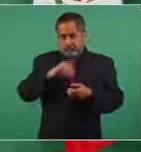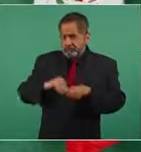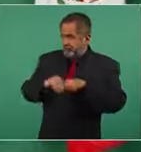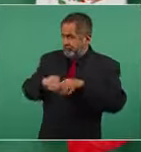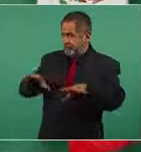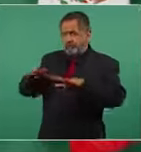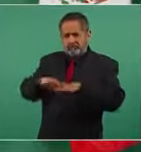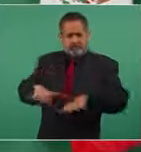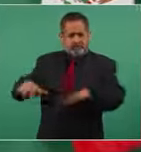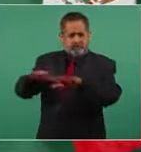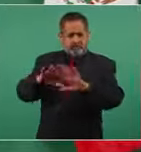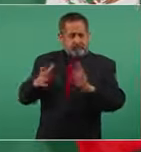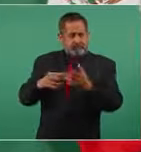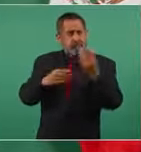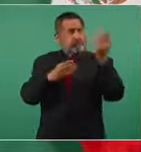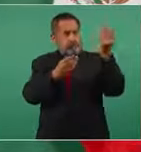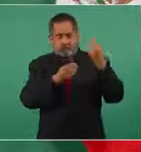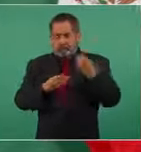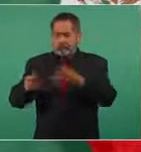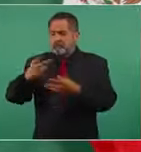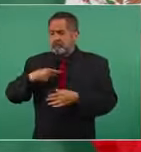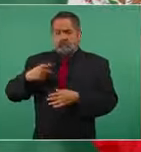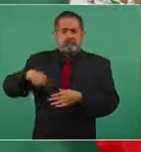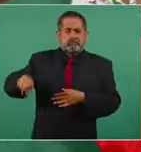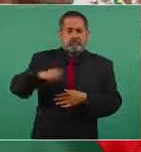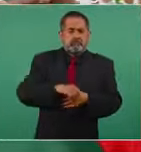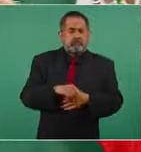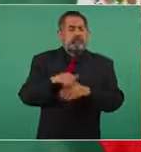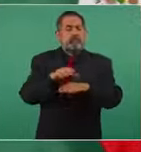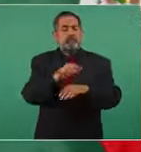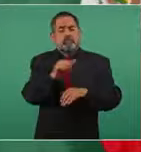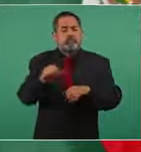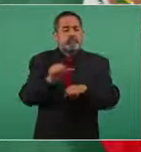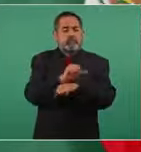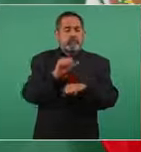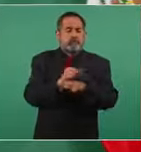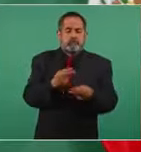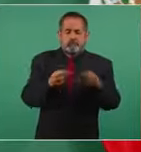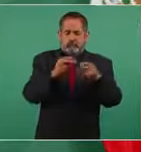directo. Lo de la industria automotriz